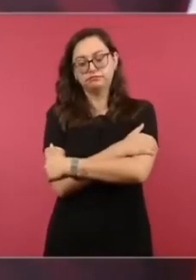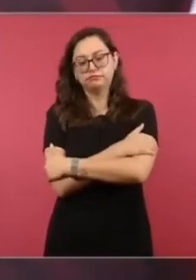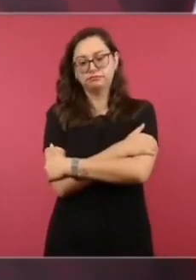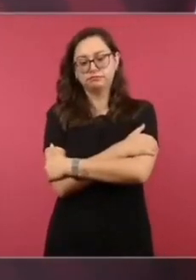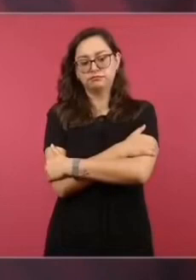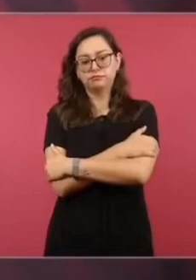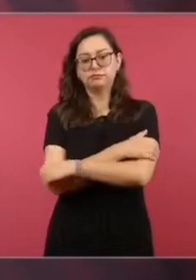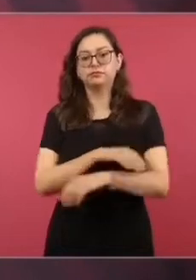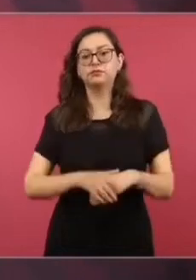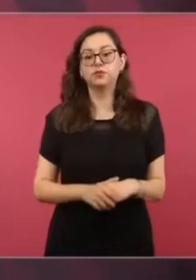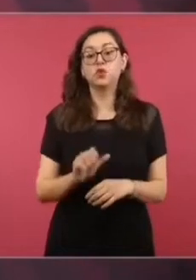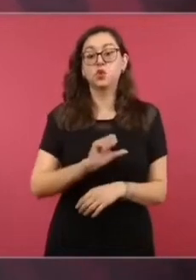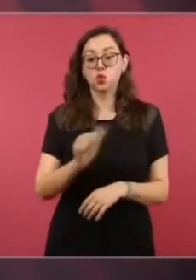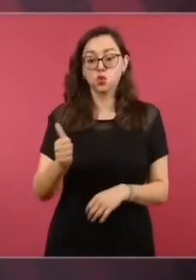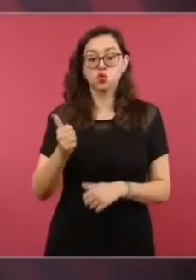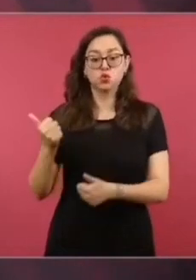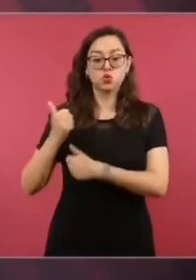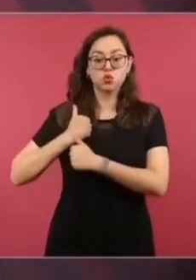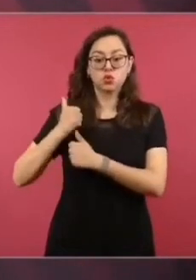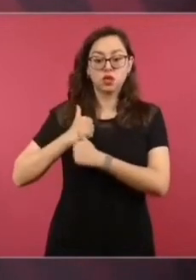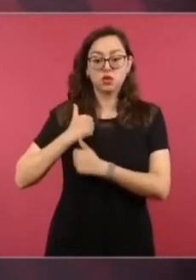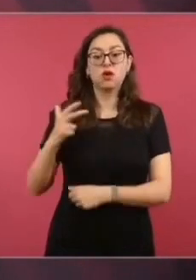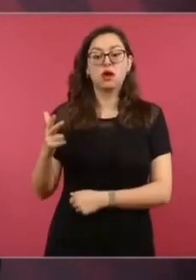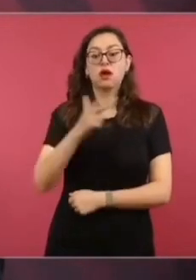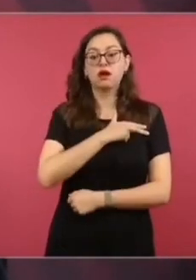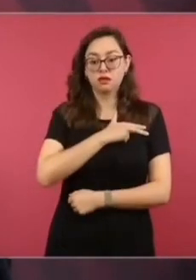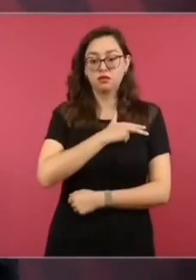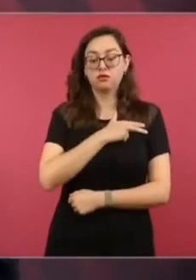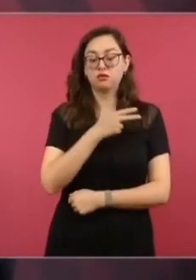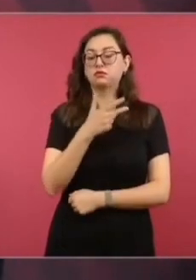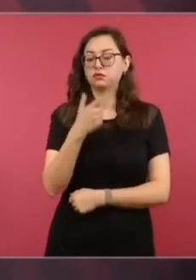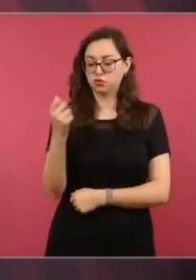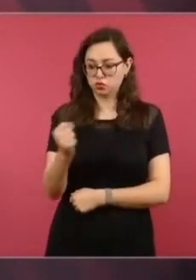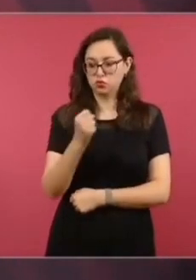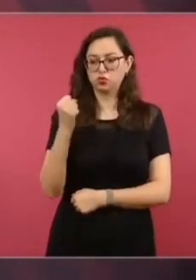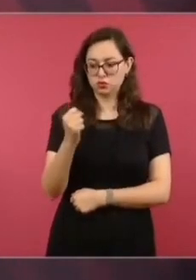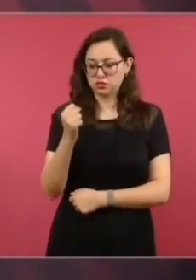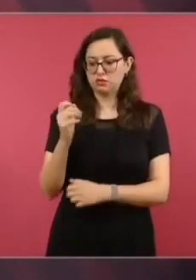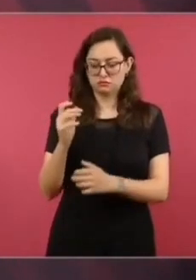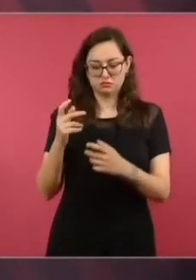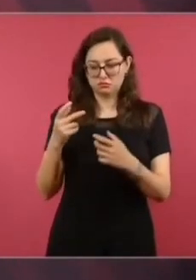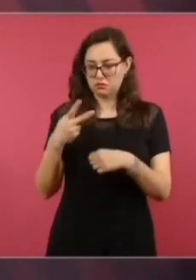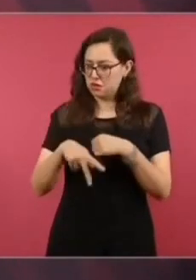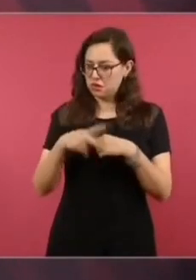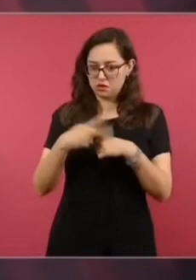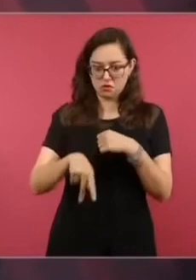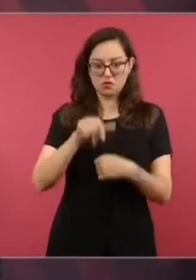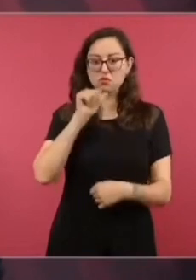hay otro herido, afortunadamente ya fuera de peligro